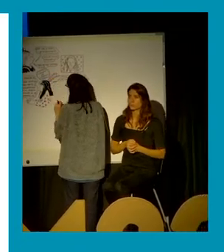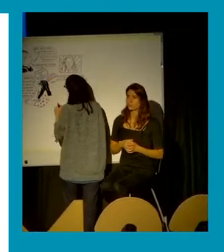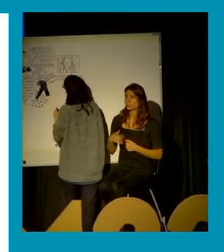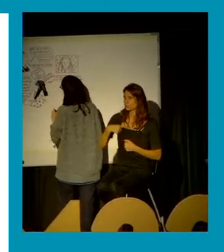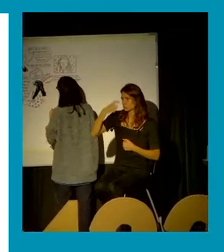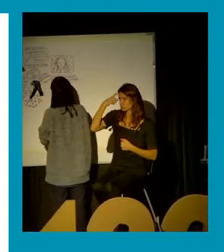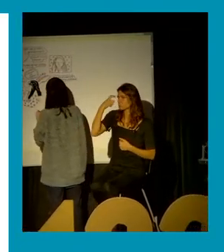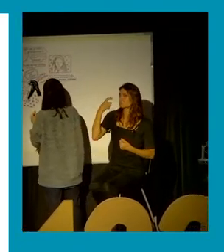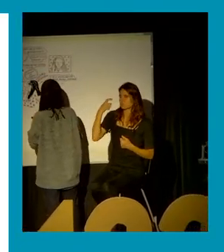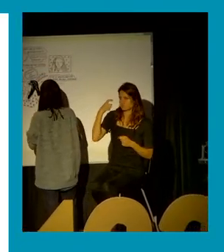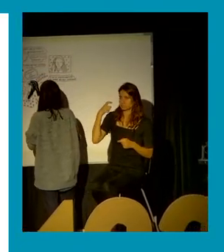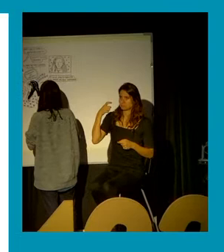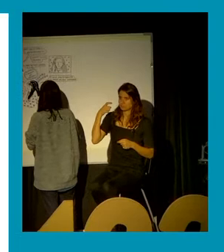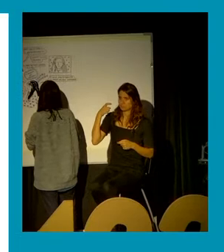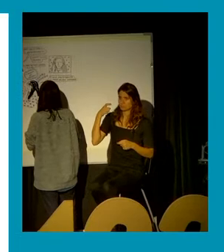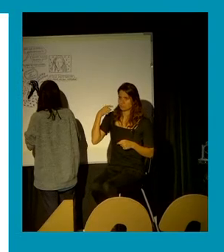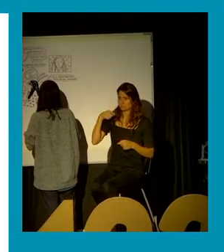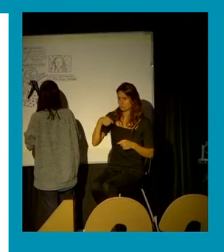realidades. Por otro lado,